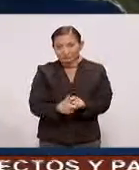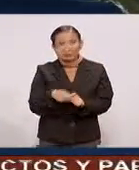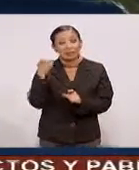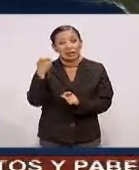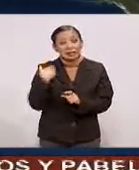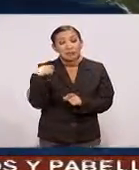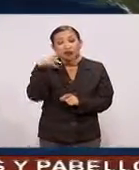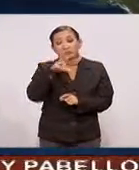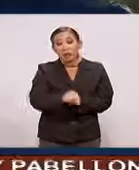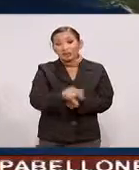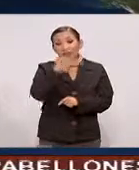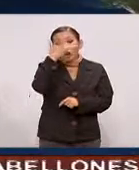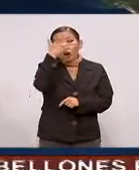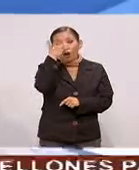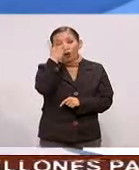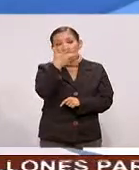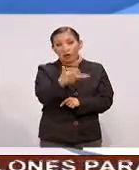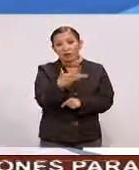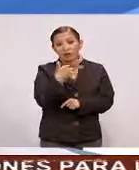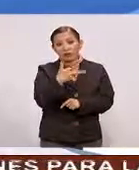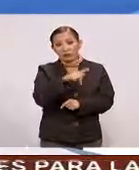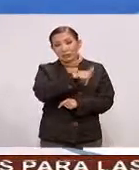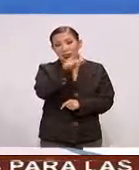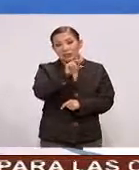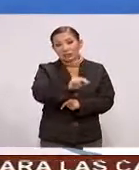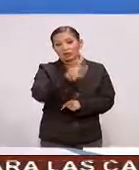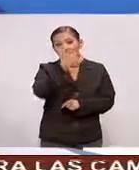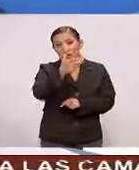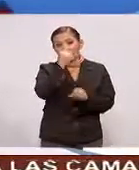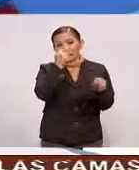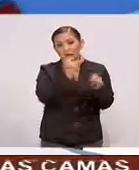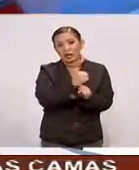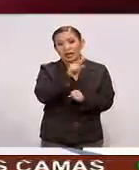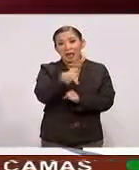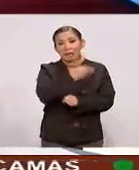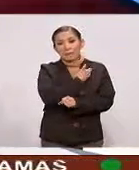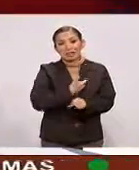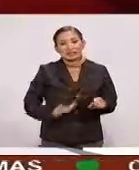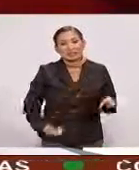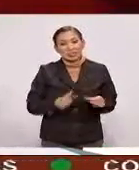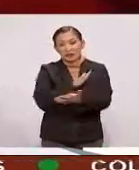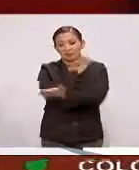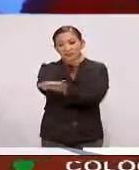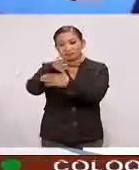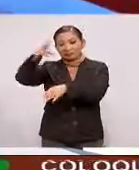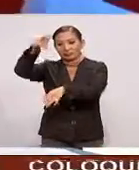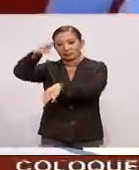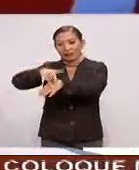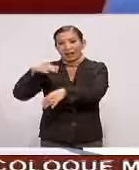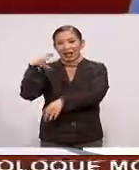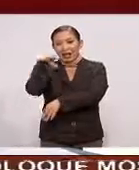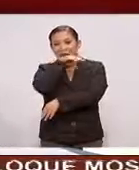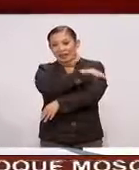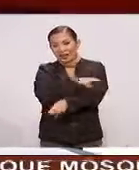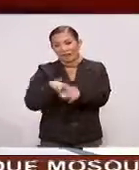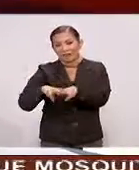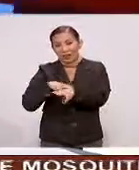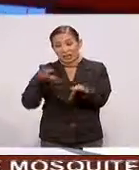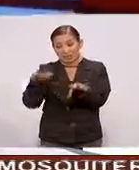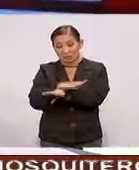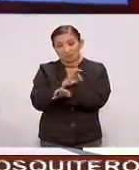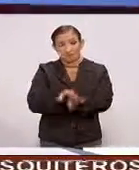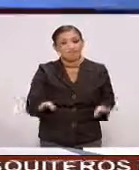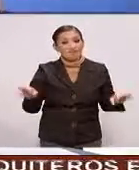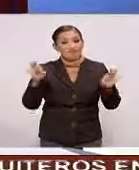día Es el 88 Más bien después De 88 años Es el presidente Que llega A La Habana Es un cambio